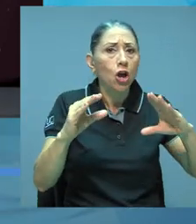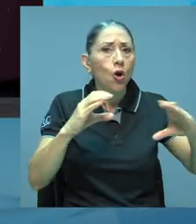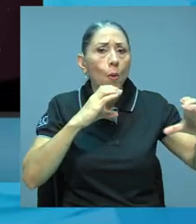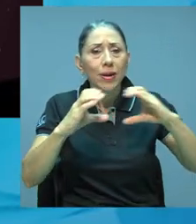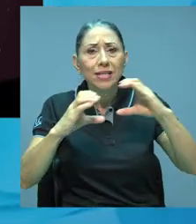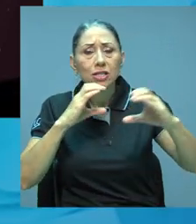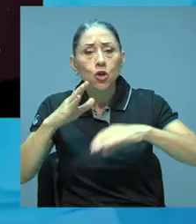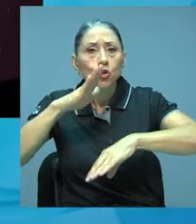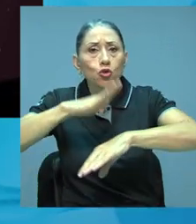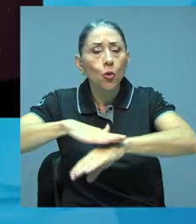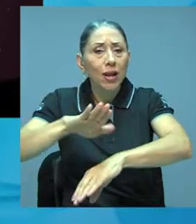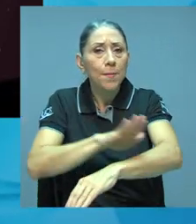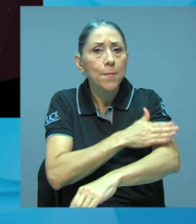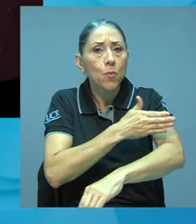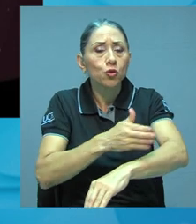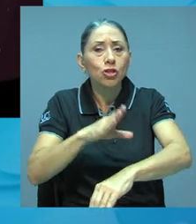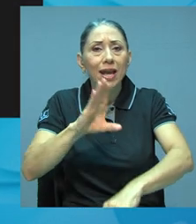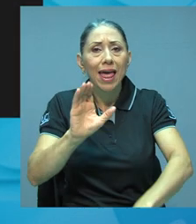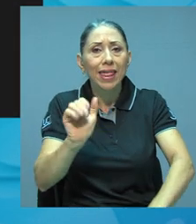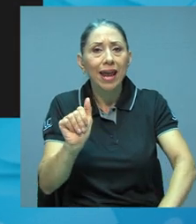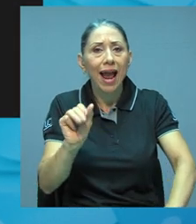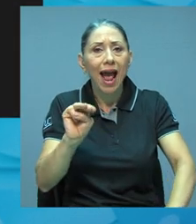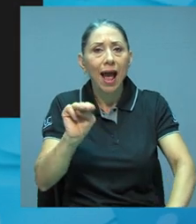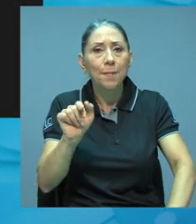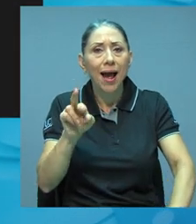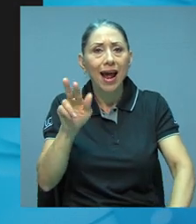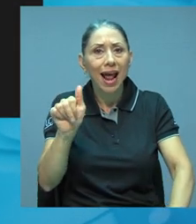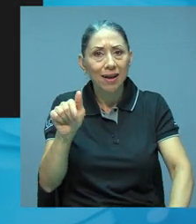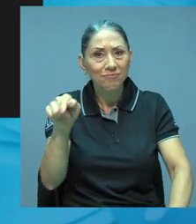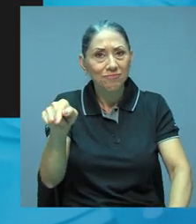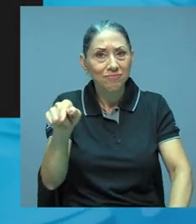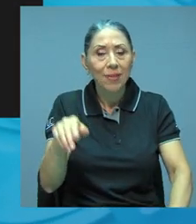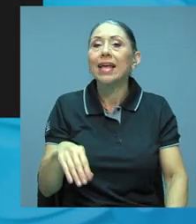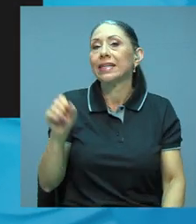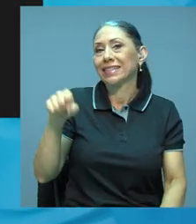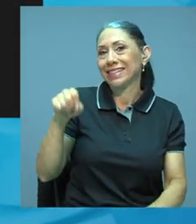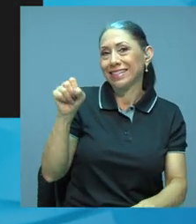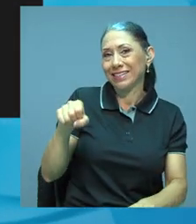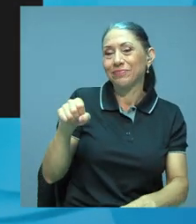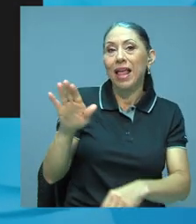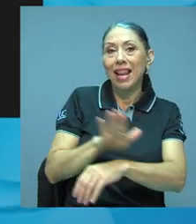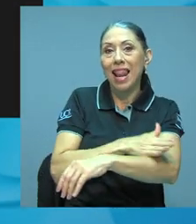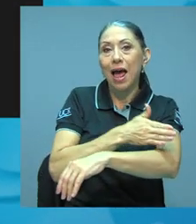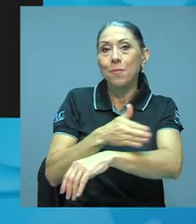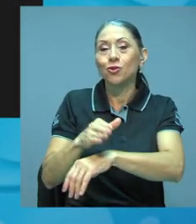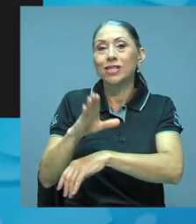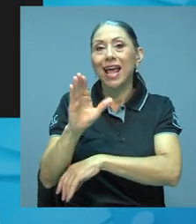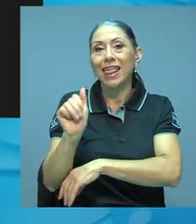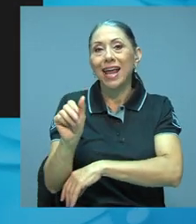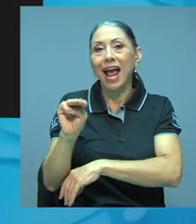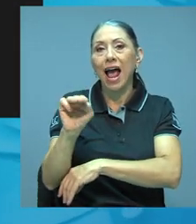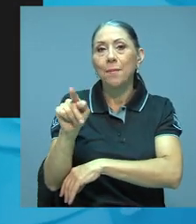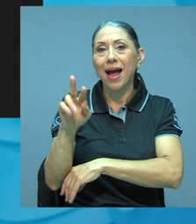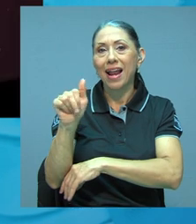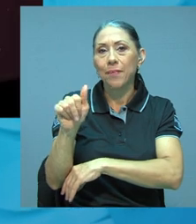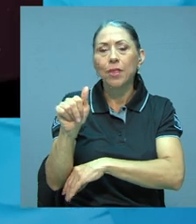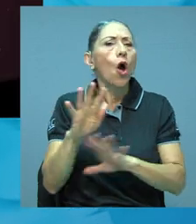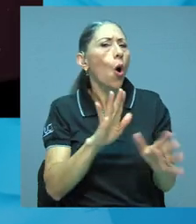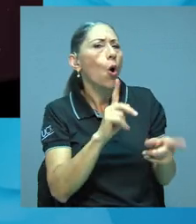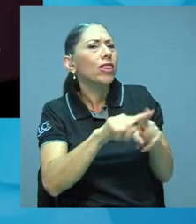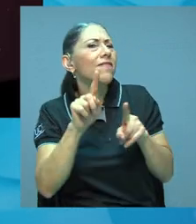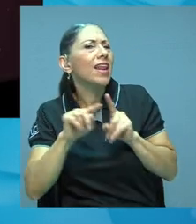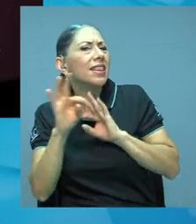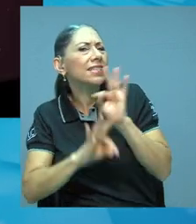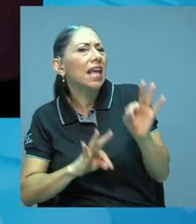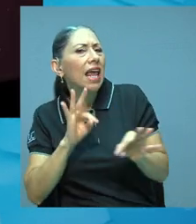música de cámara. Exactamente. Bueno, la música de cámara, bueno, más tarde vamos a hablar un poco al respecto. O